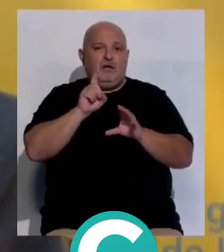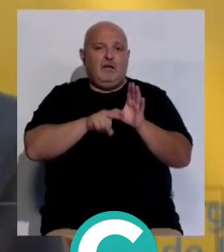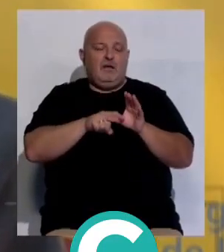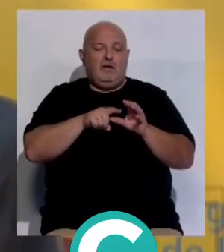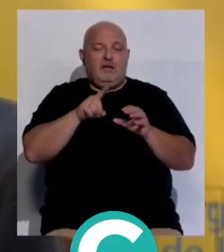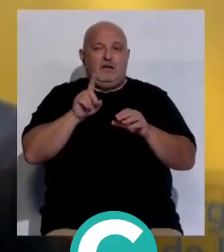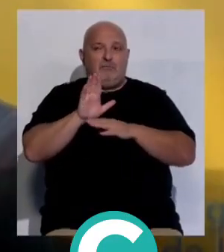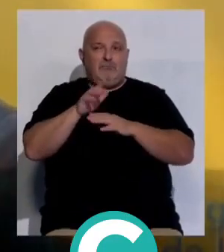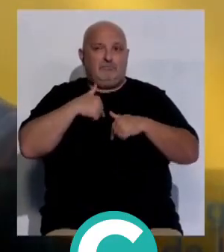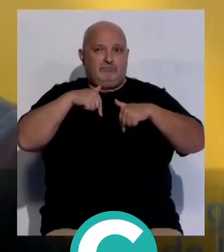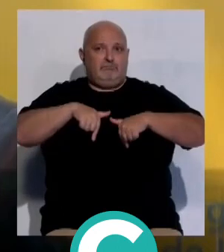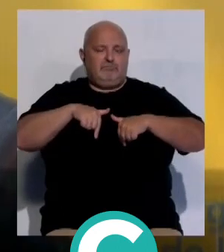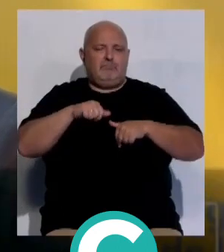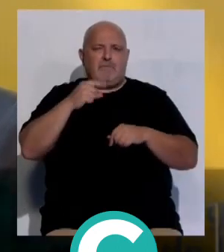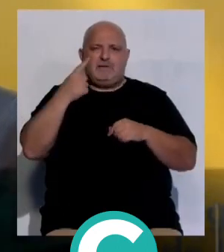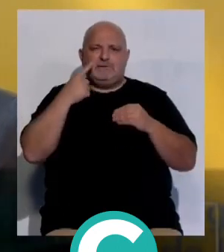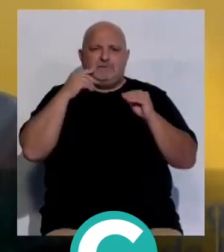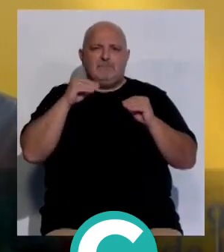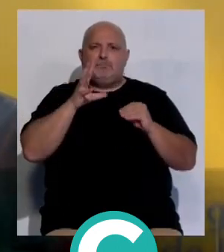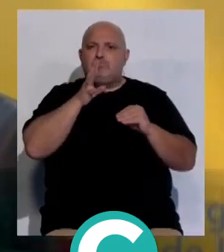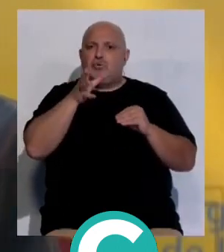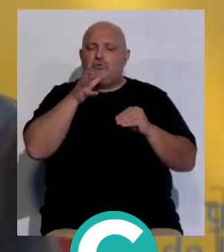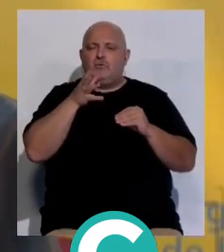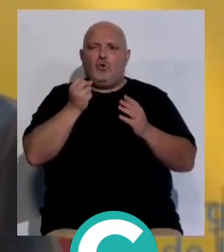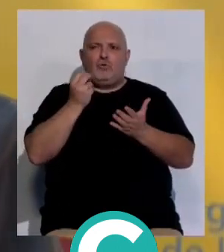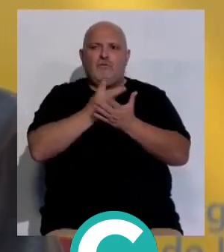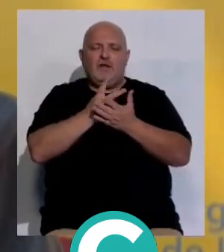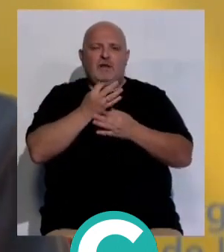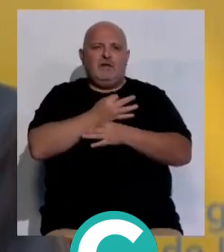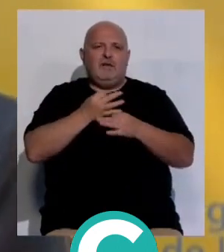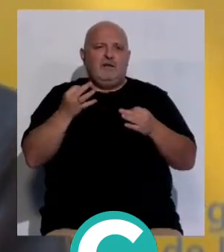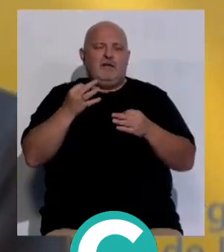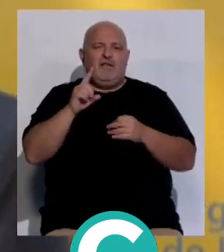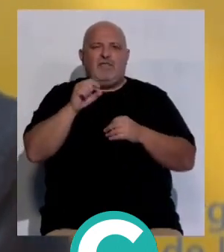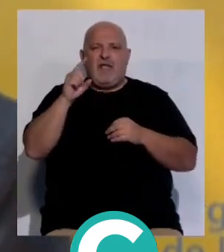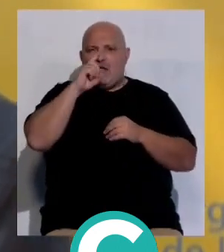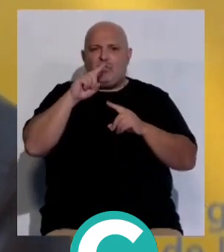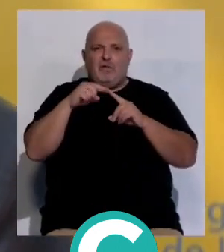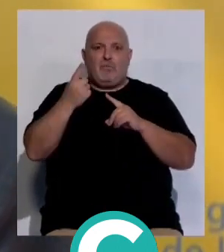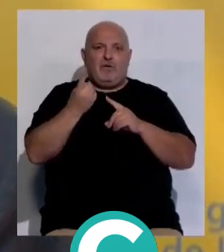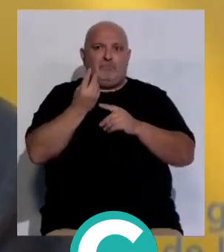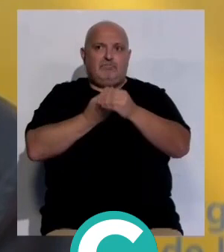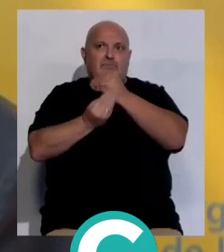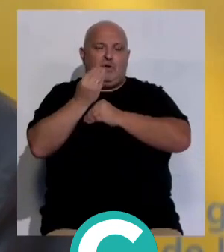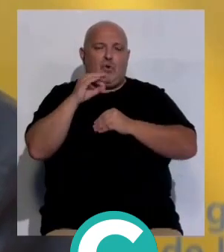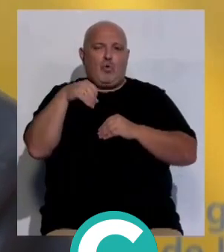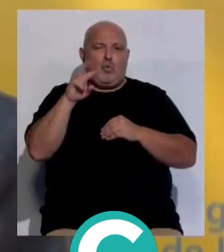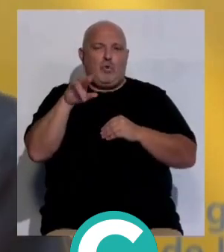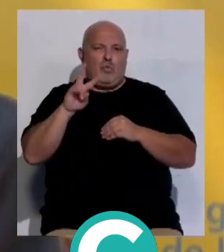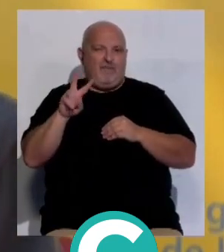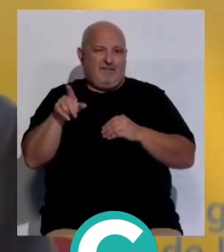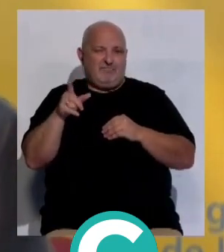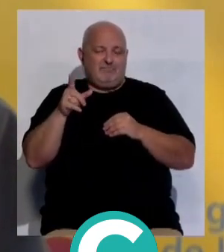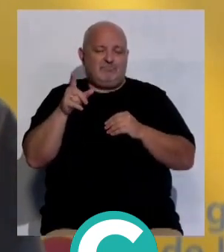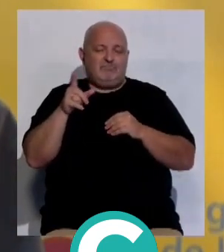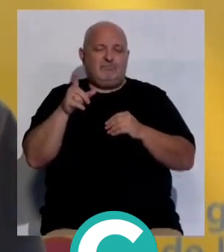Esta presencia aquí es aún más relevante porque se vuelve aquí exactamente después de 100 años del nacimiento de la OIV. Por